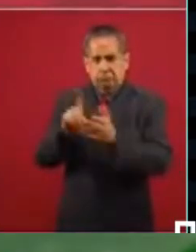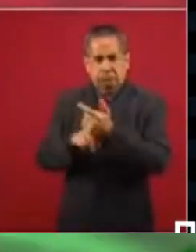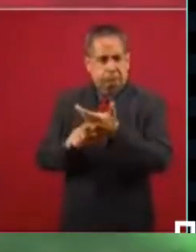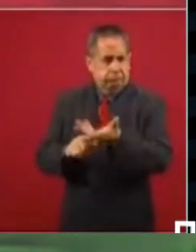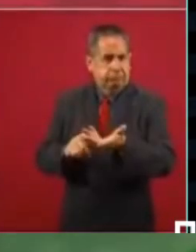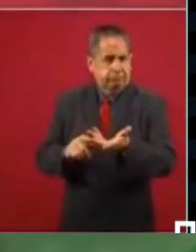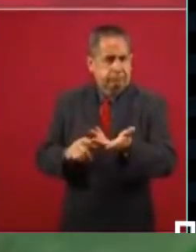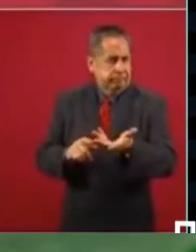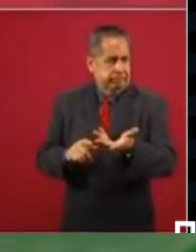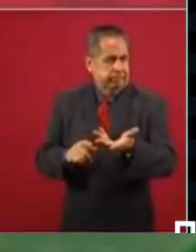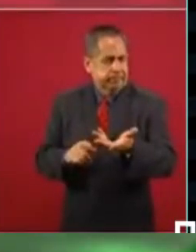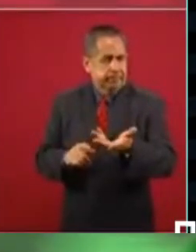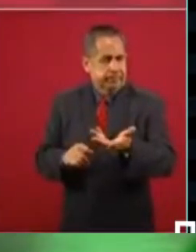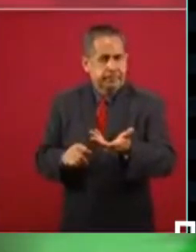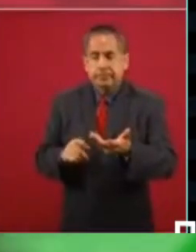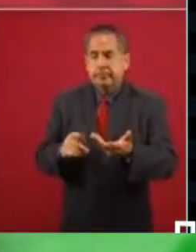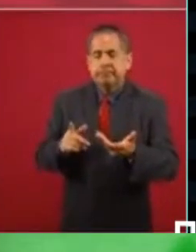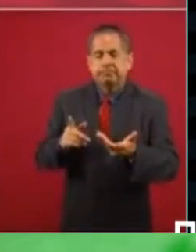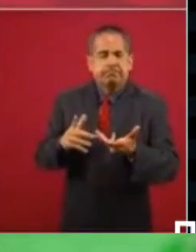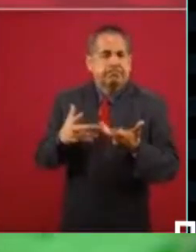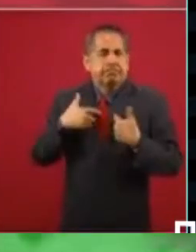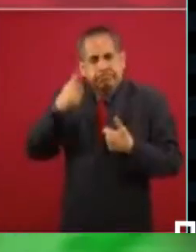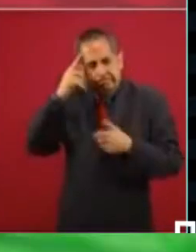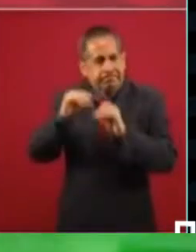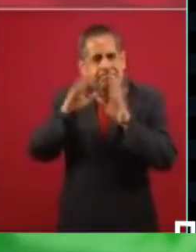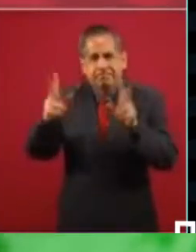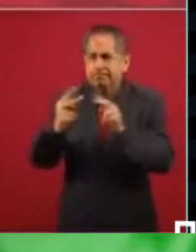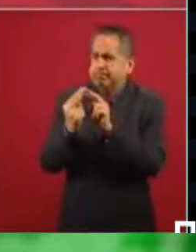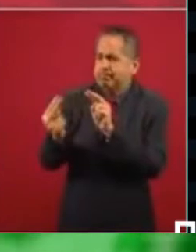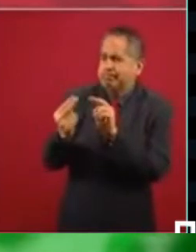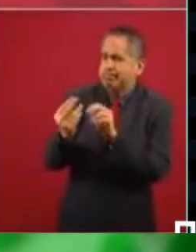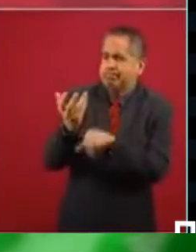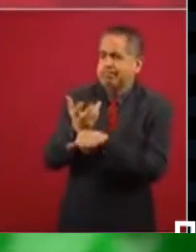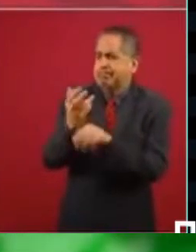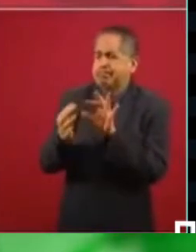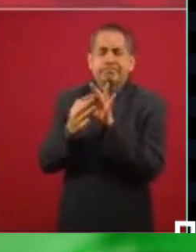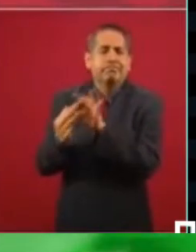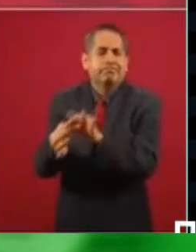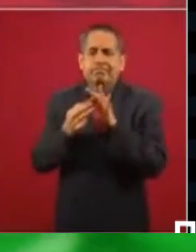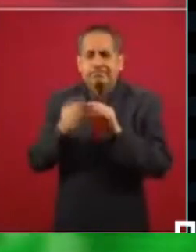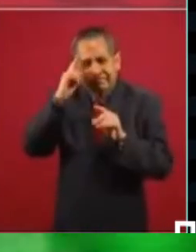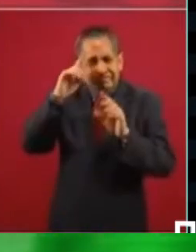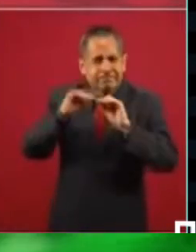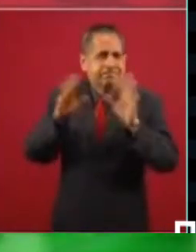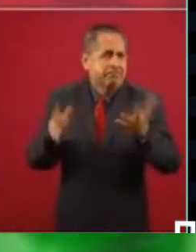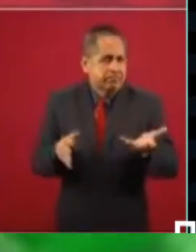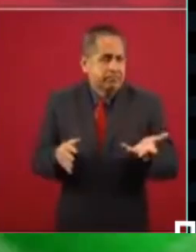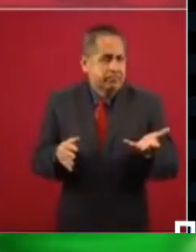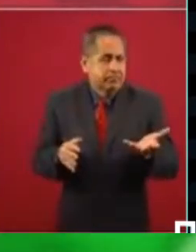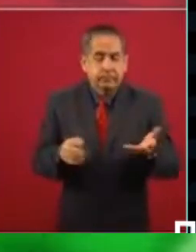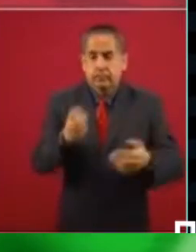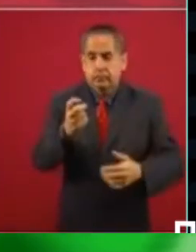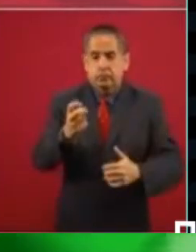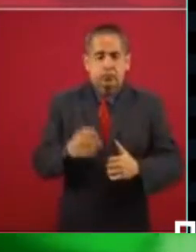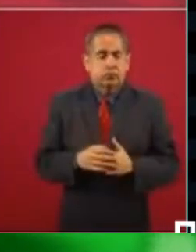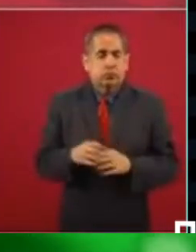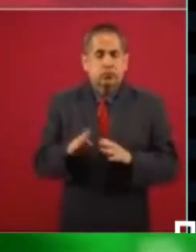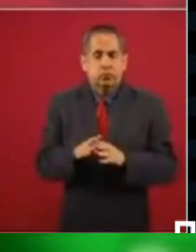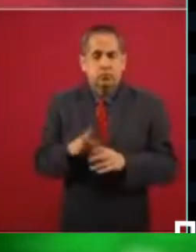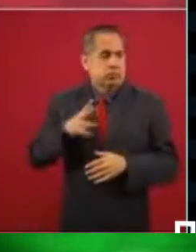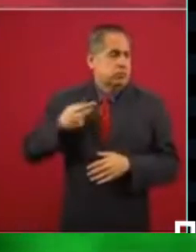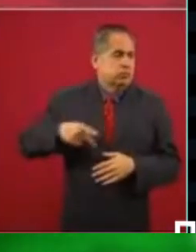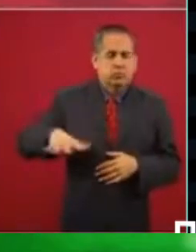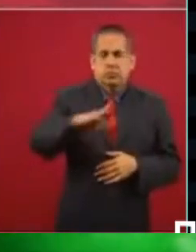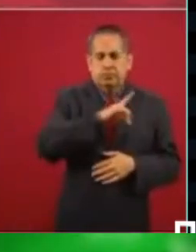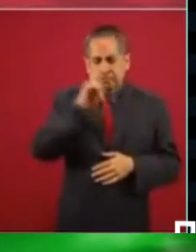Es de sentido común, así lo entiende